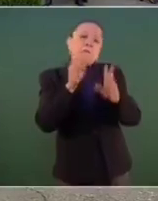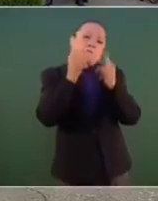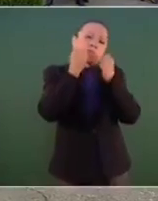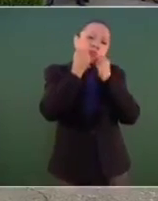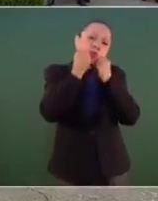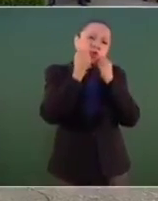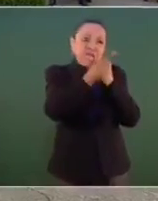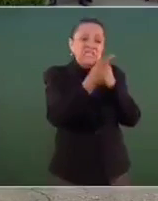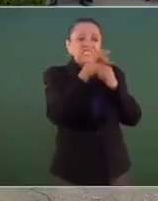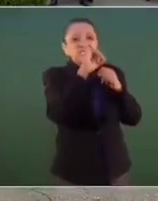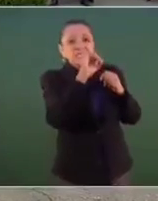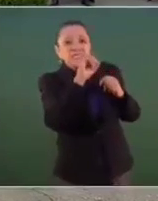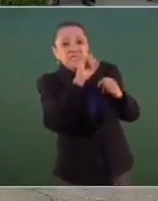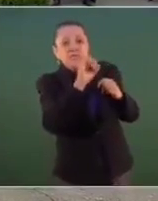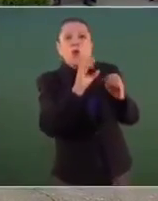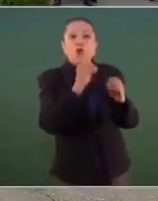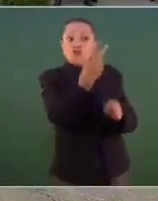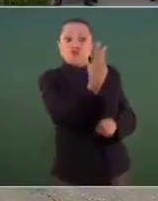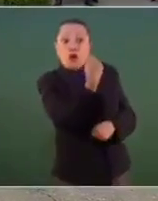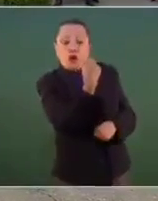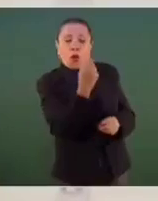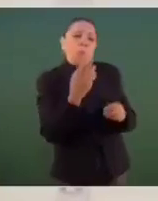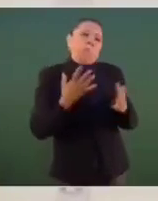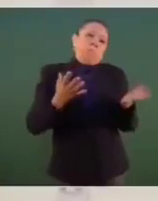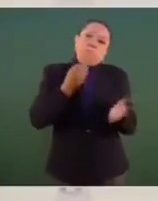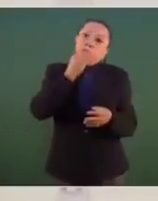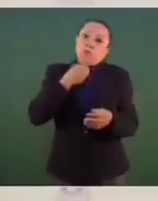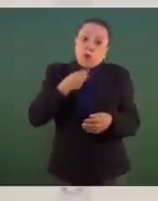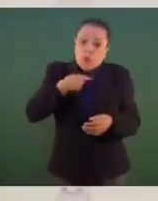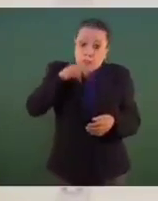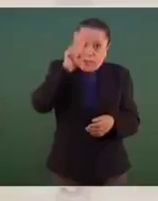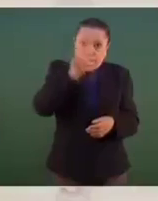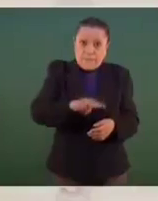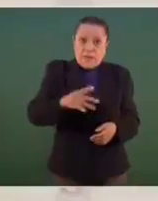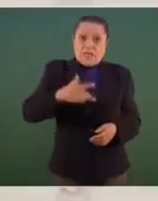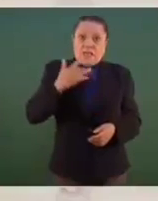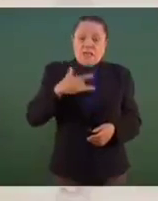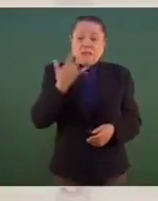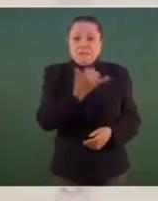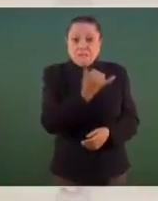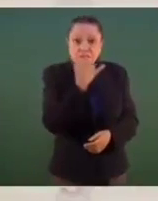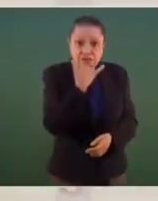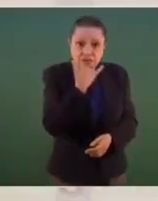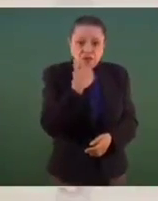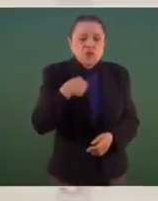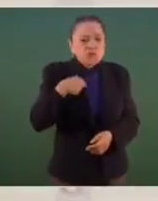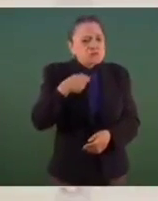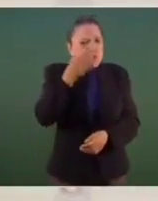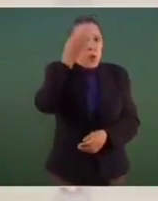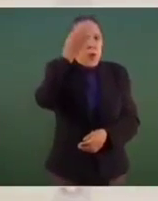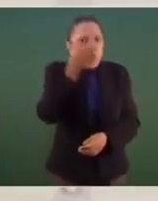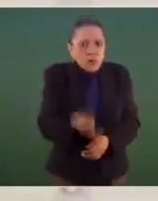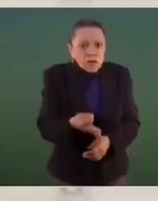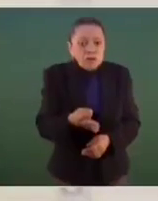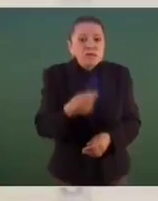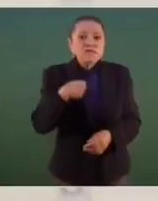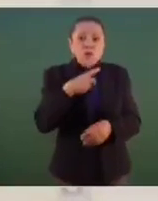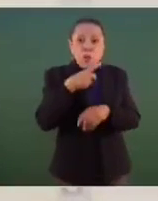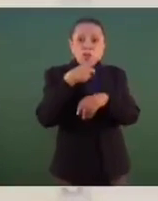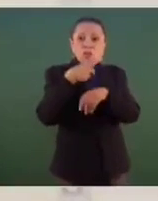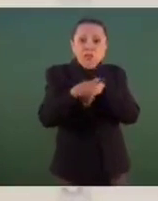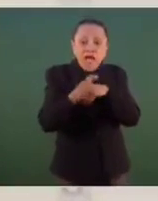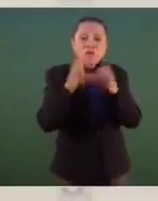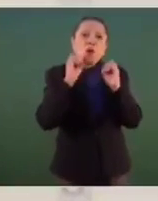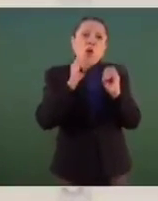sinceramente y se dispone a reparar el daño o el